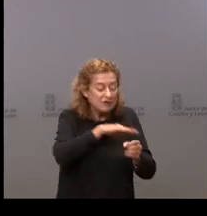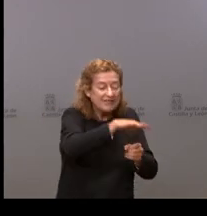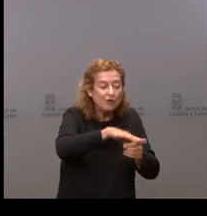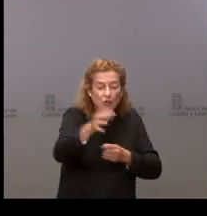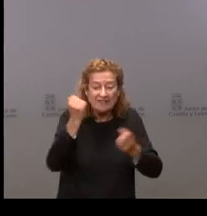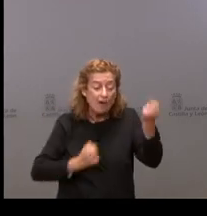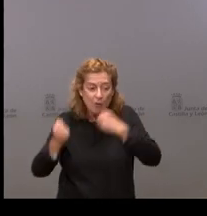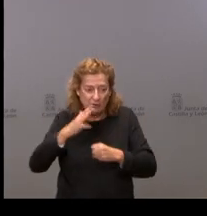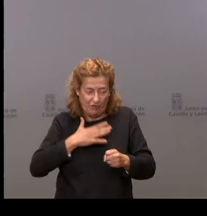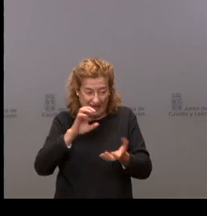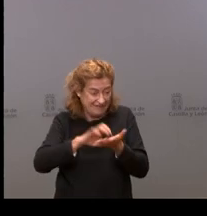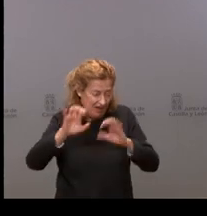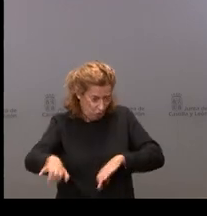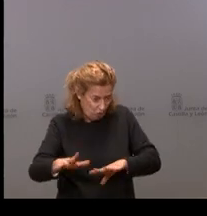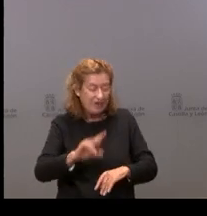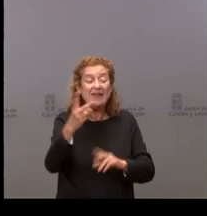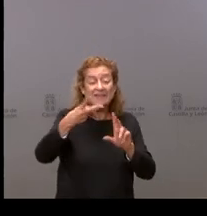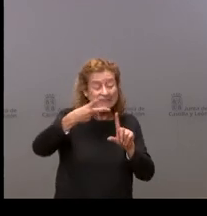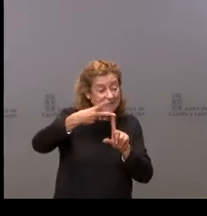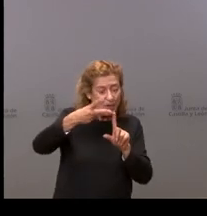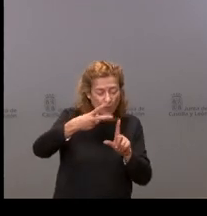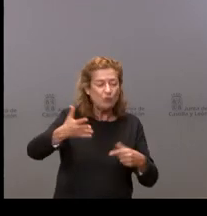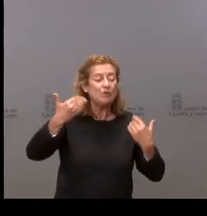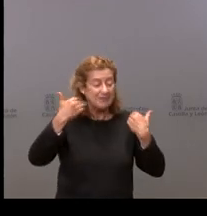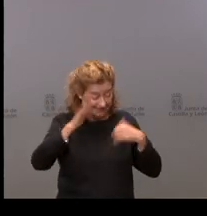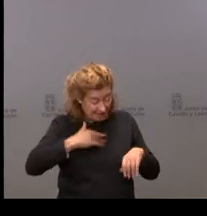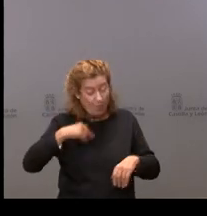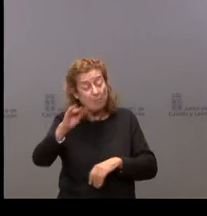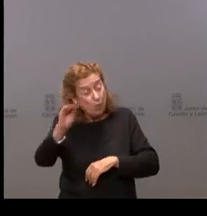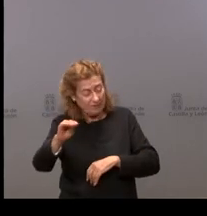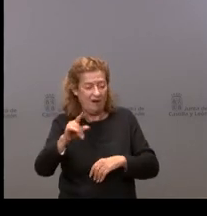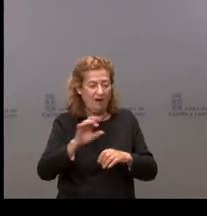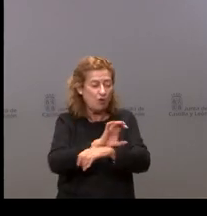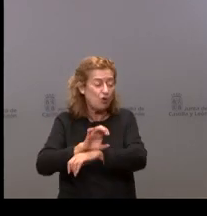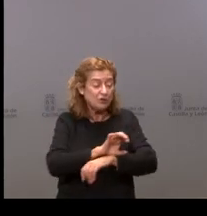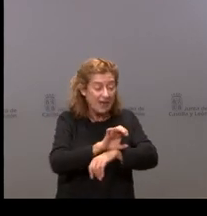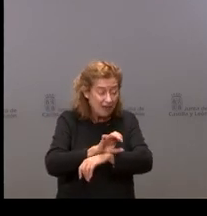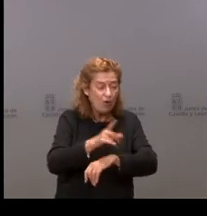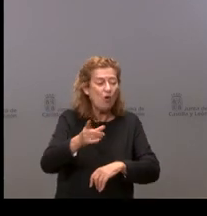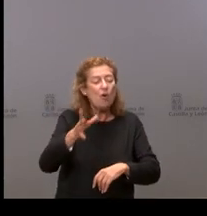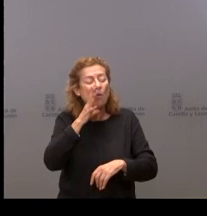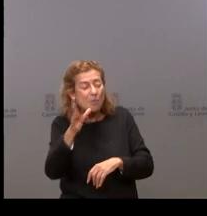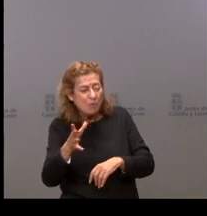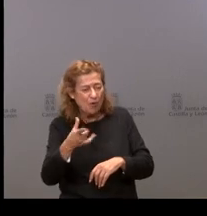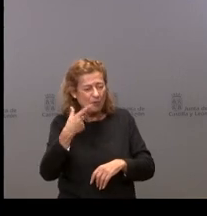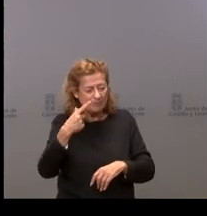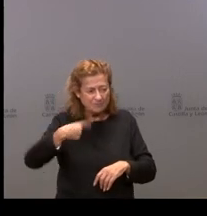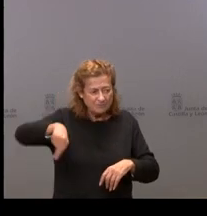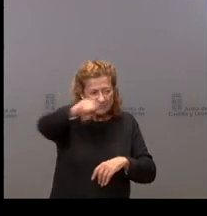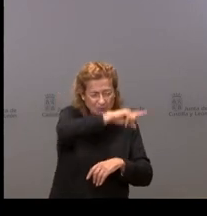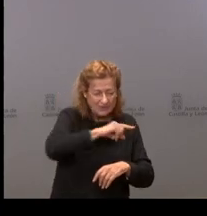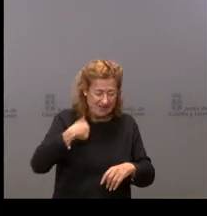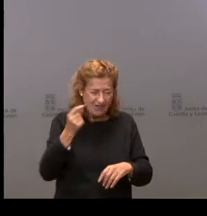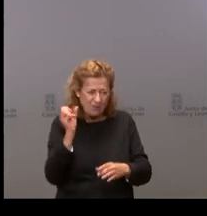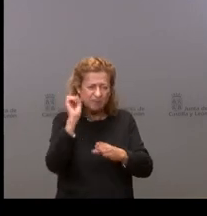de la comunidad. Y, en segundo lugar, quería preguntarle al consejero de Fomento por la inversión de cinco millones de euros que